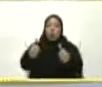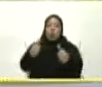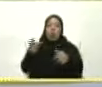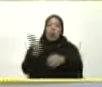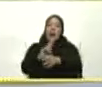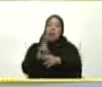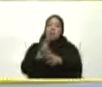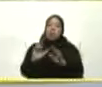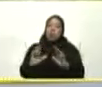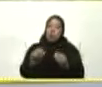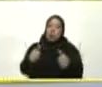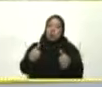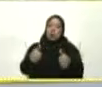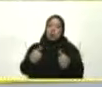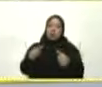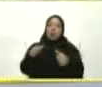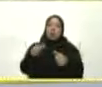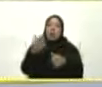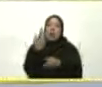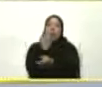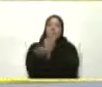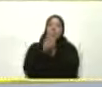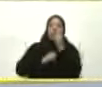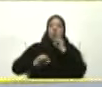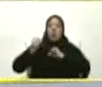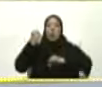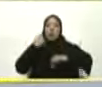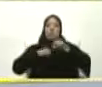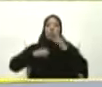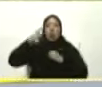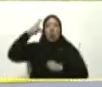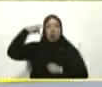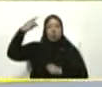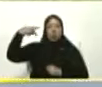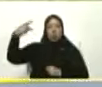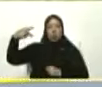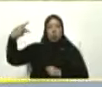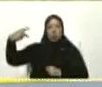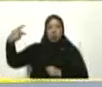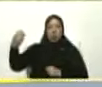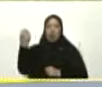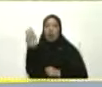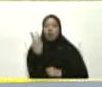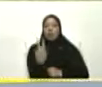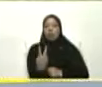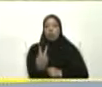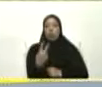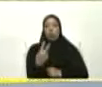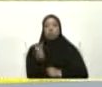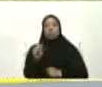posible Fisioterapia Y psicología Ya están